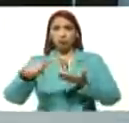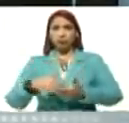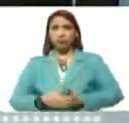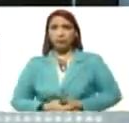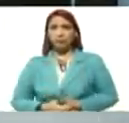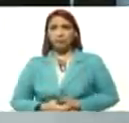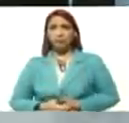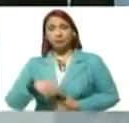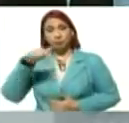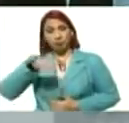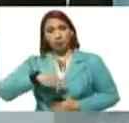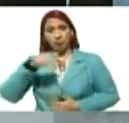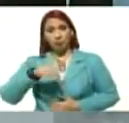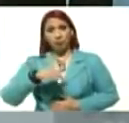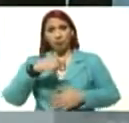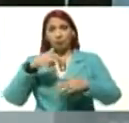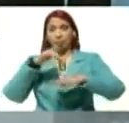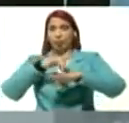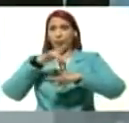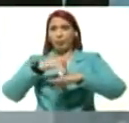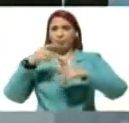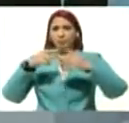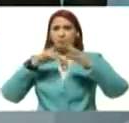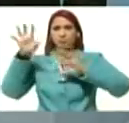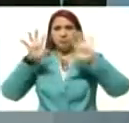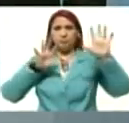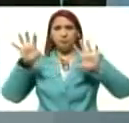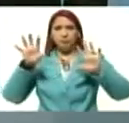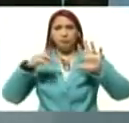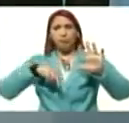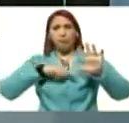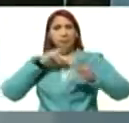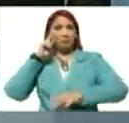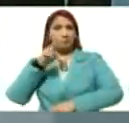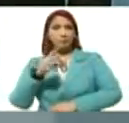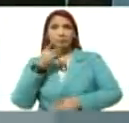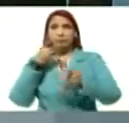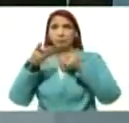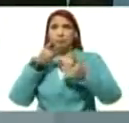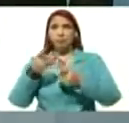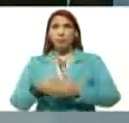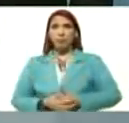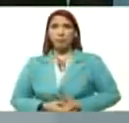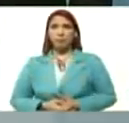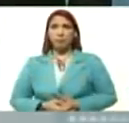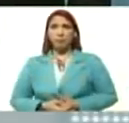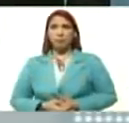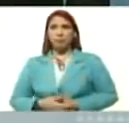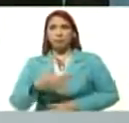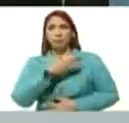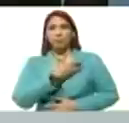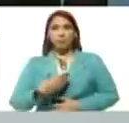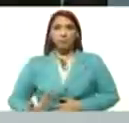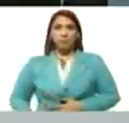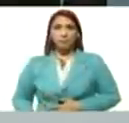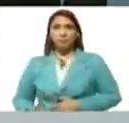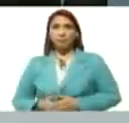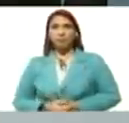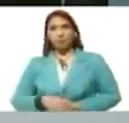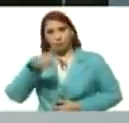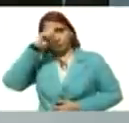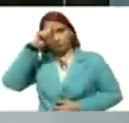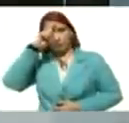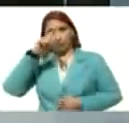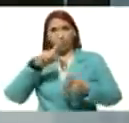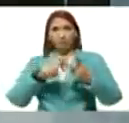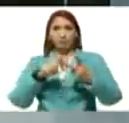hoy le tocó, a otros países, estuvimos viendo, discurso, del presidente, Endor Gamm, del presidente, Pedro